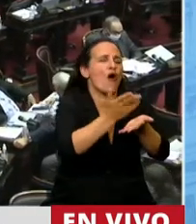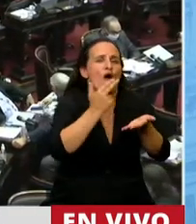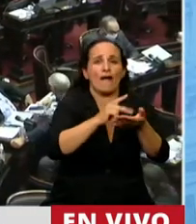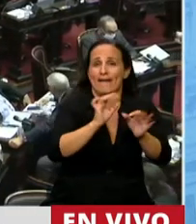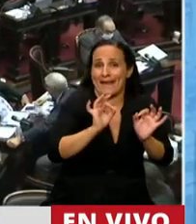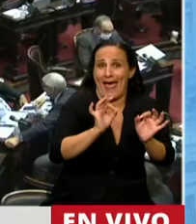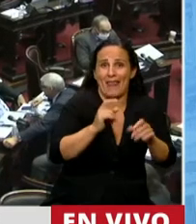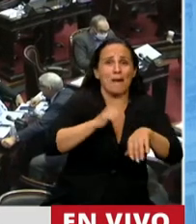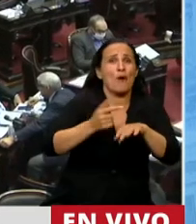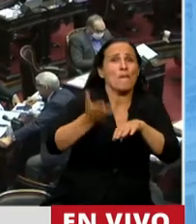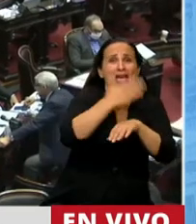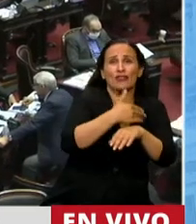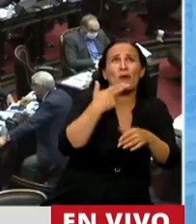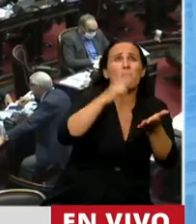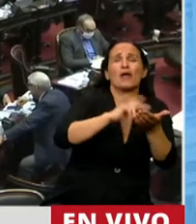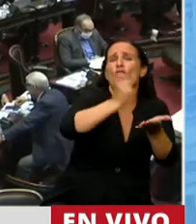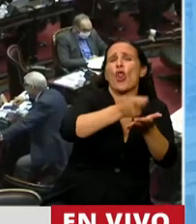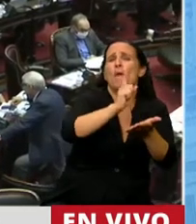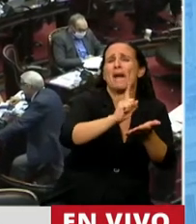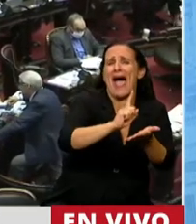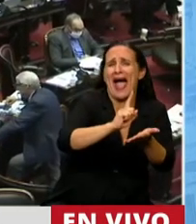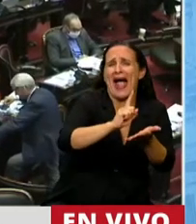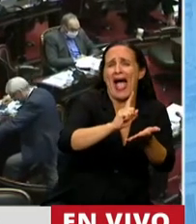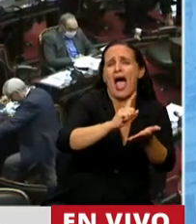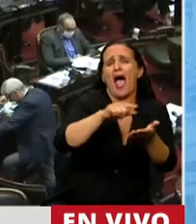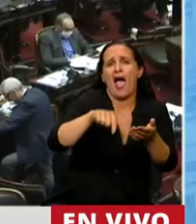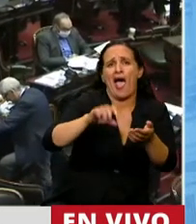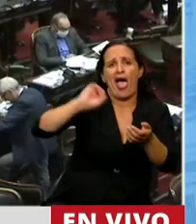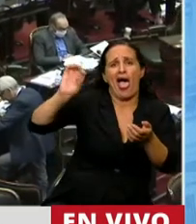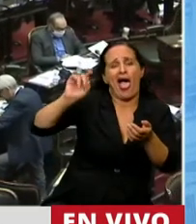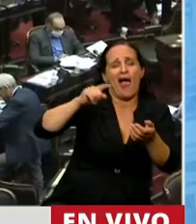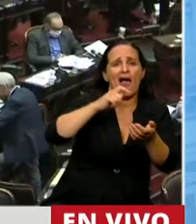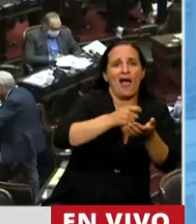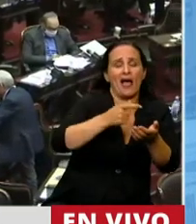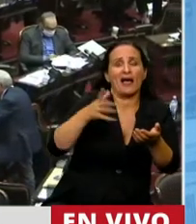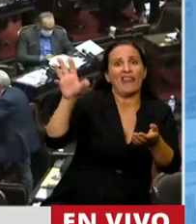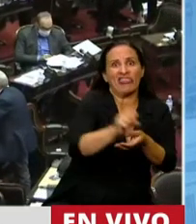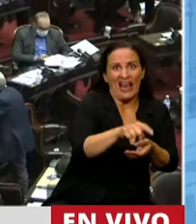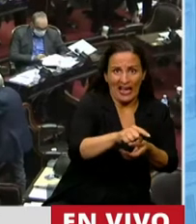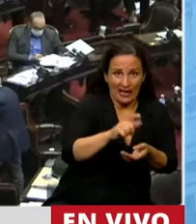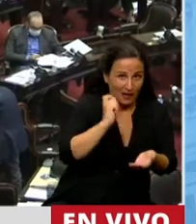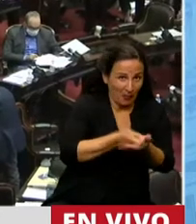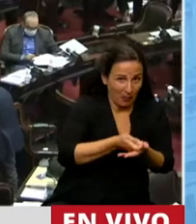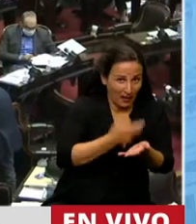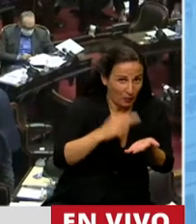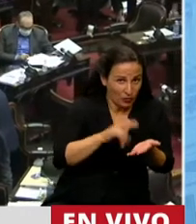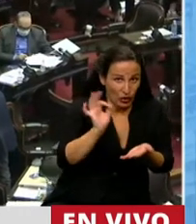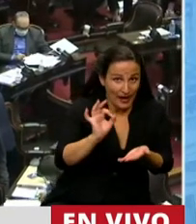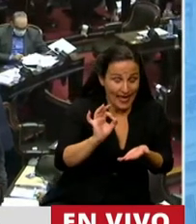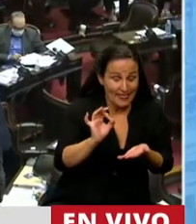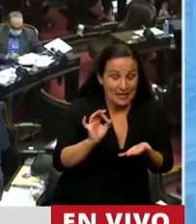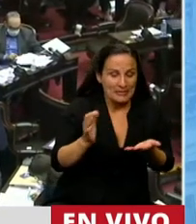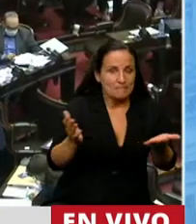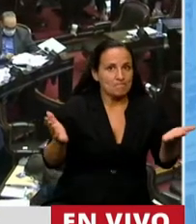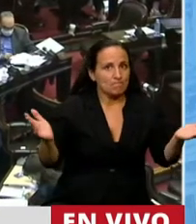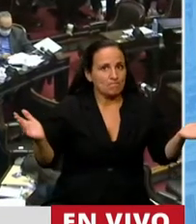evadieron, todos los impuestos que evadieron y que eludieron. Entonces, Presidente, digo, me parece